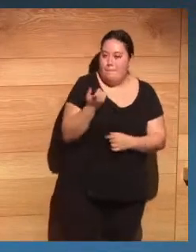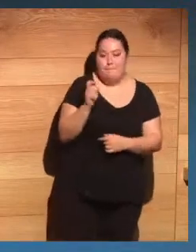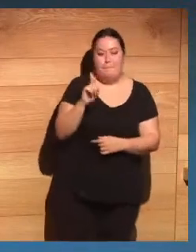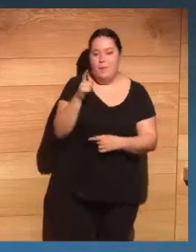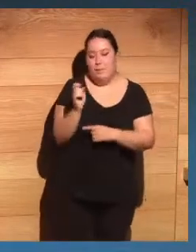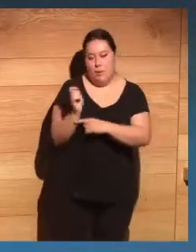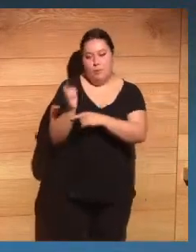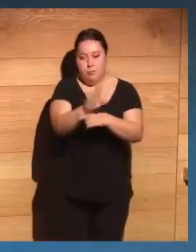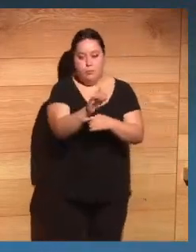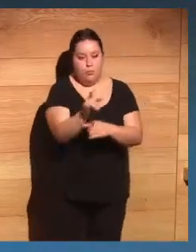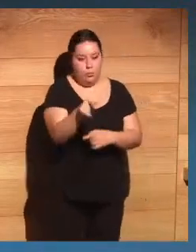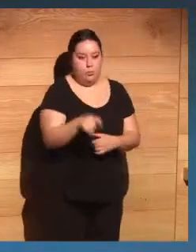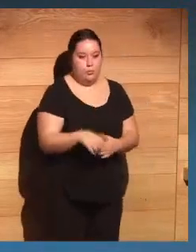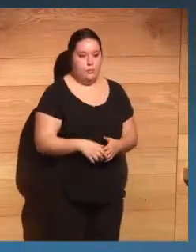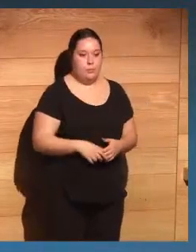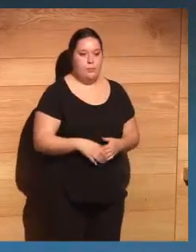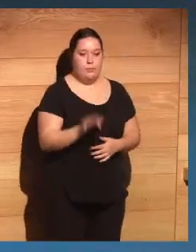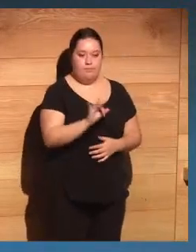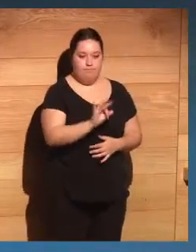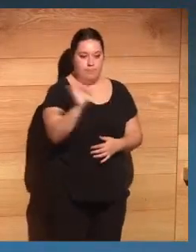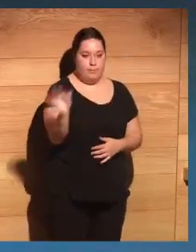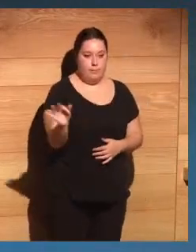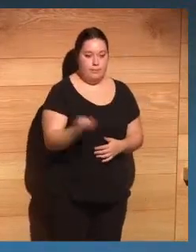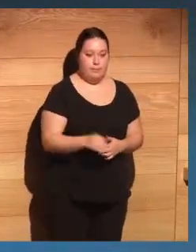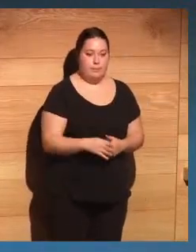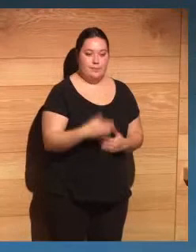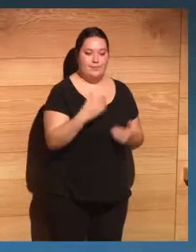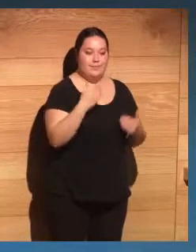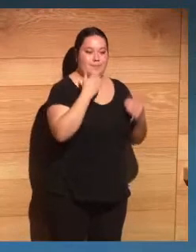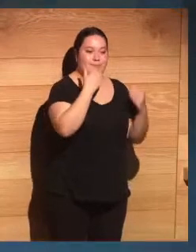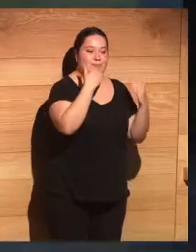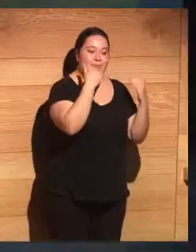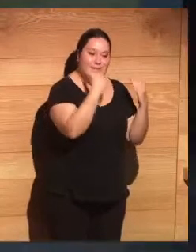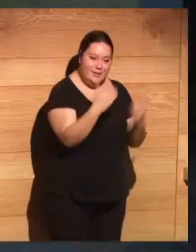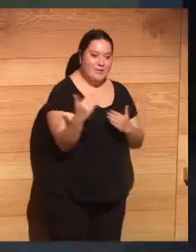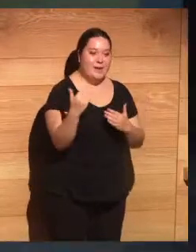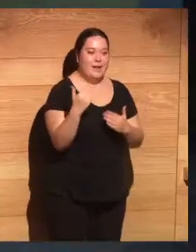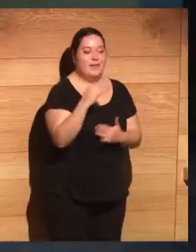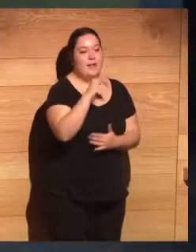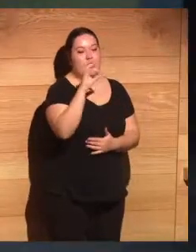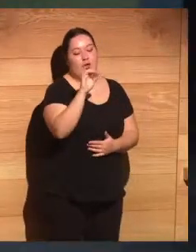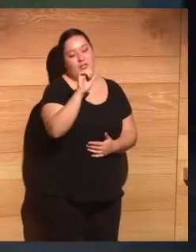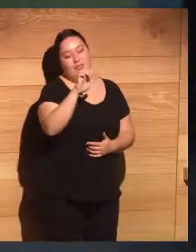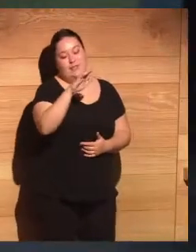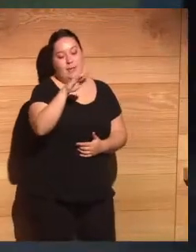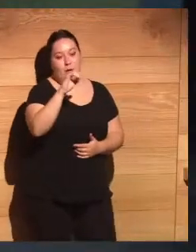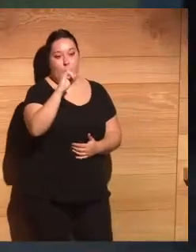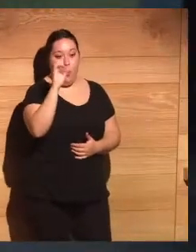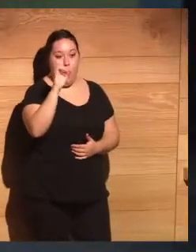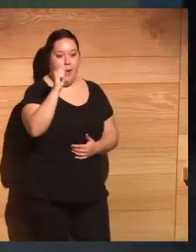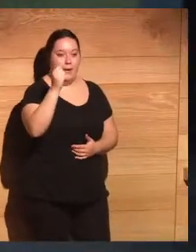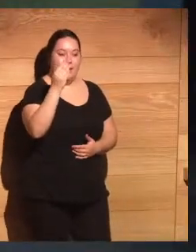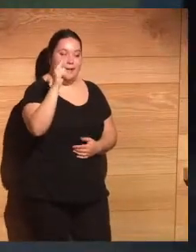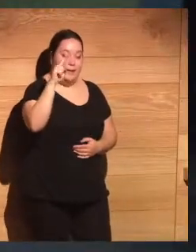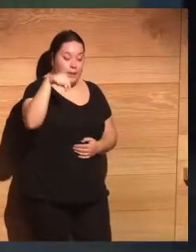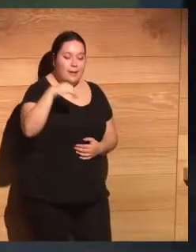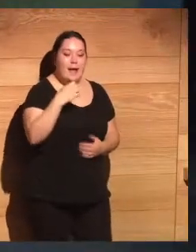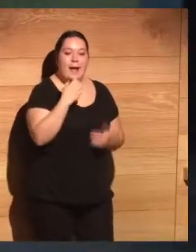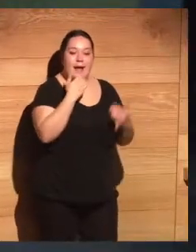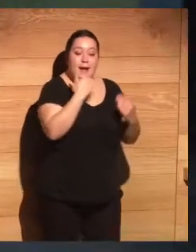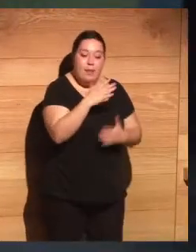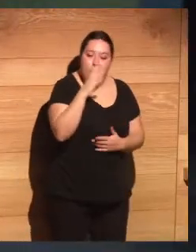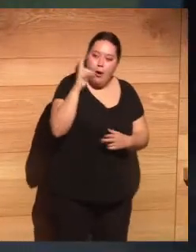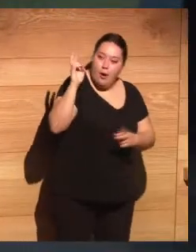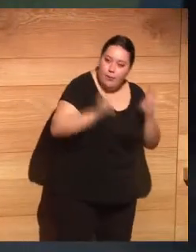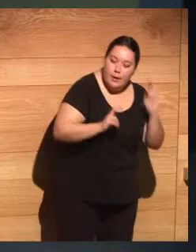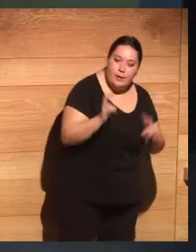palabra en primer lugar. Manuel, cuando puedas. Bueno, muchísimas gracias, José Joaquín. Muchísimas gracias por vuestra asistencia, a los